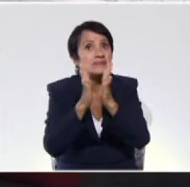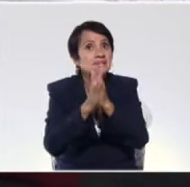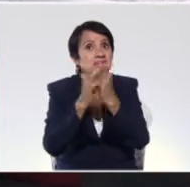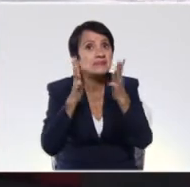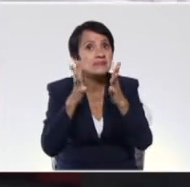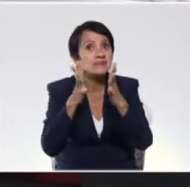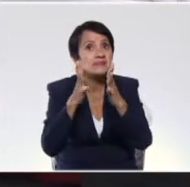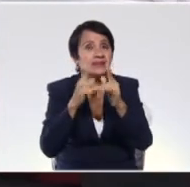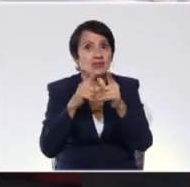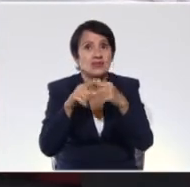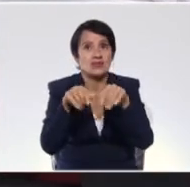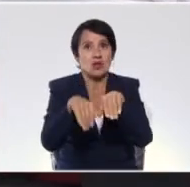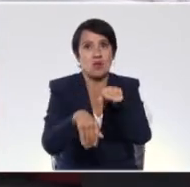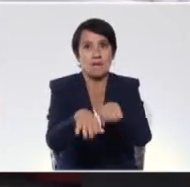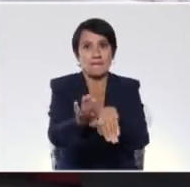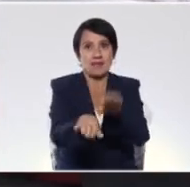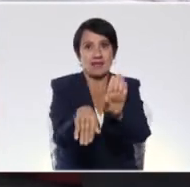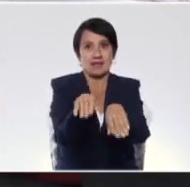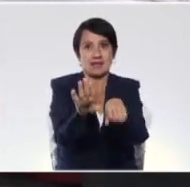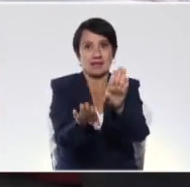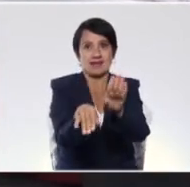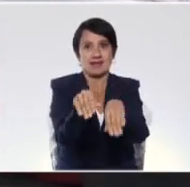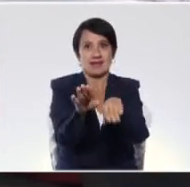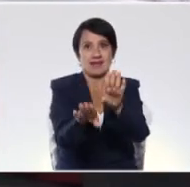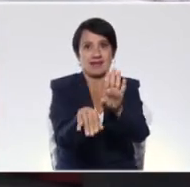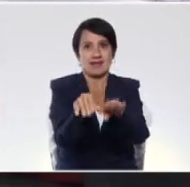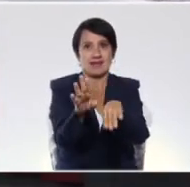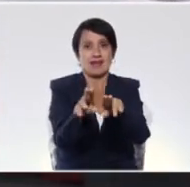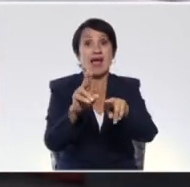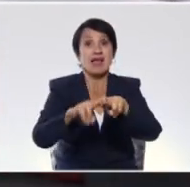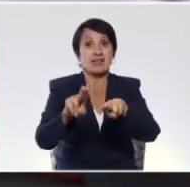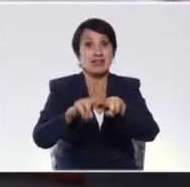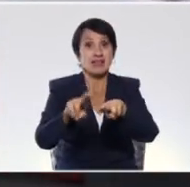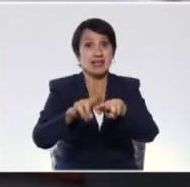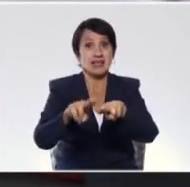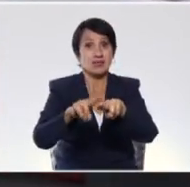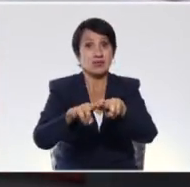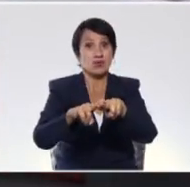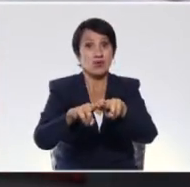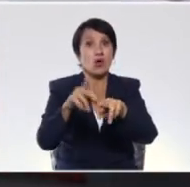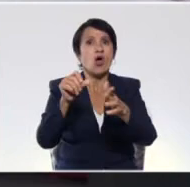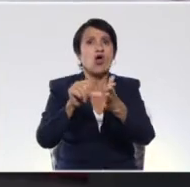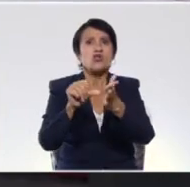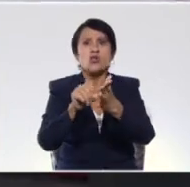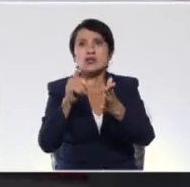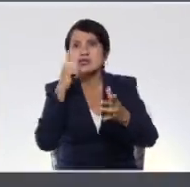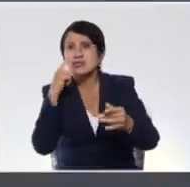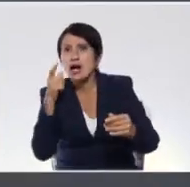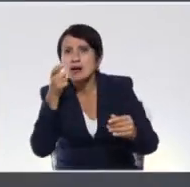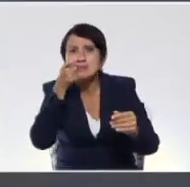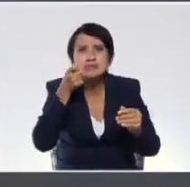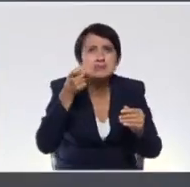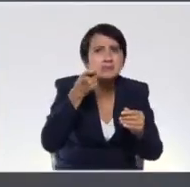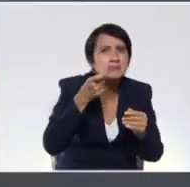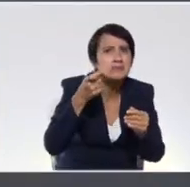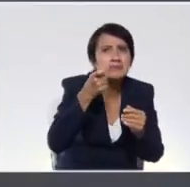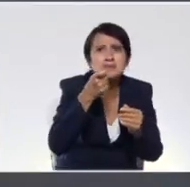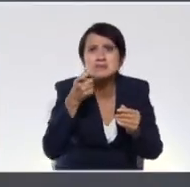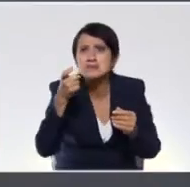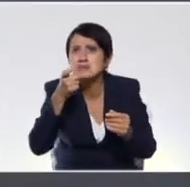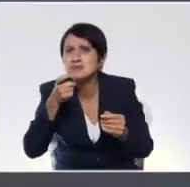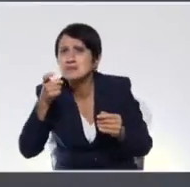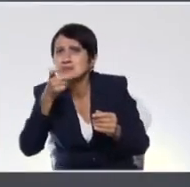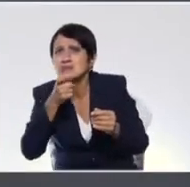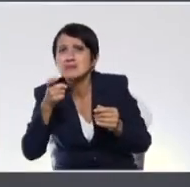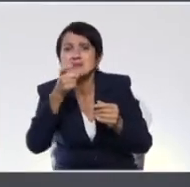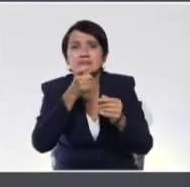Saca los pies. Llamas la atención de la niña para que venga donde tú estás y te apuesto